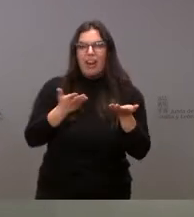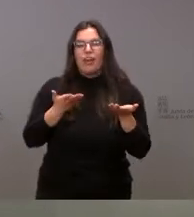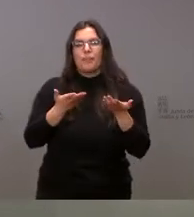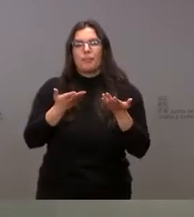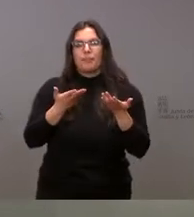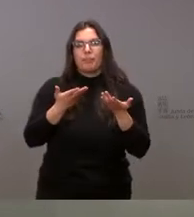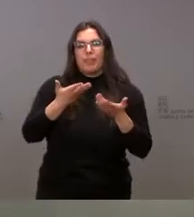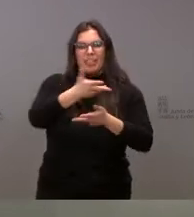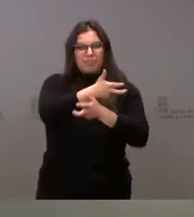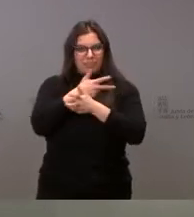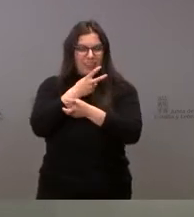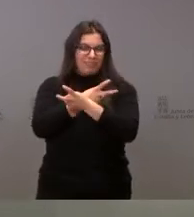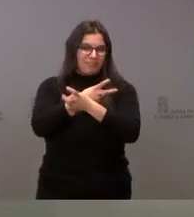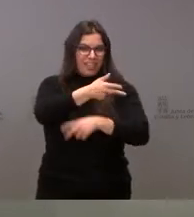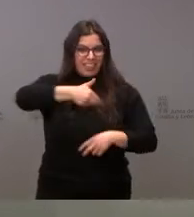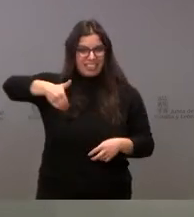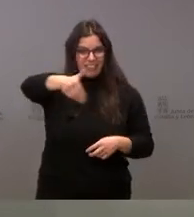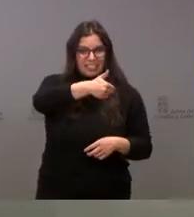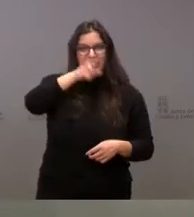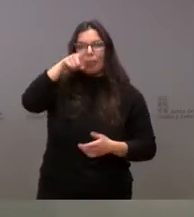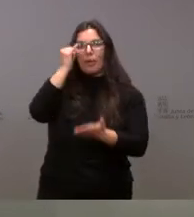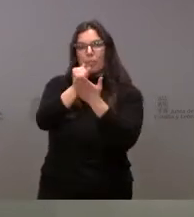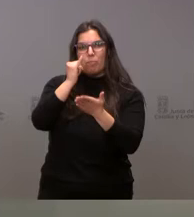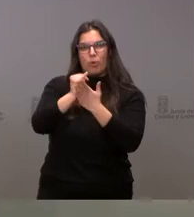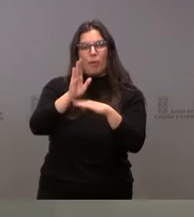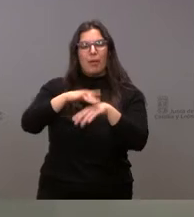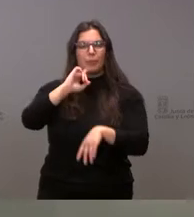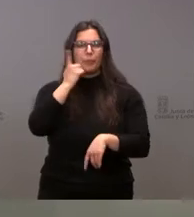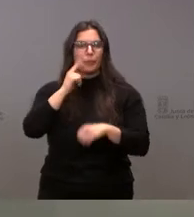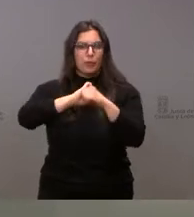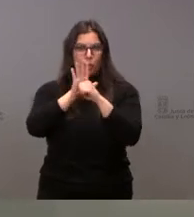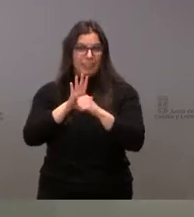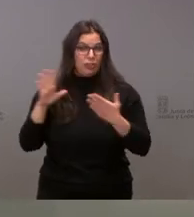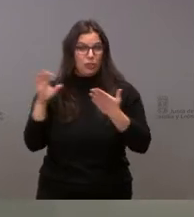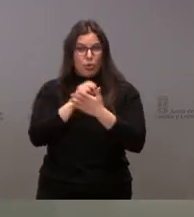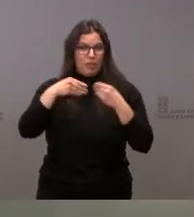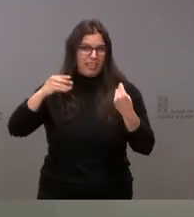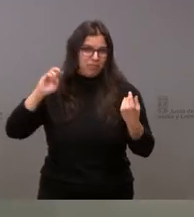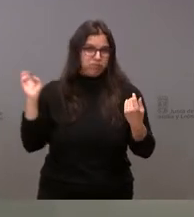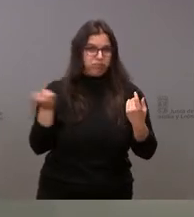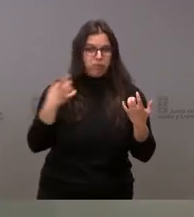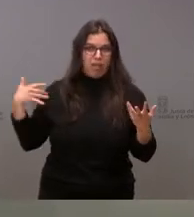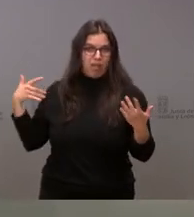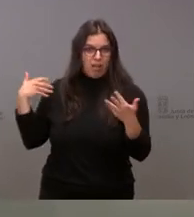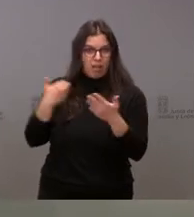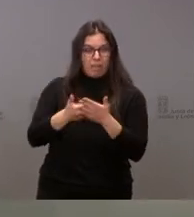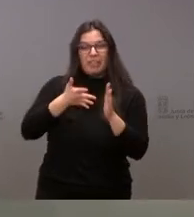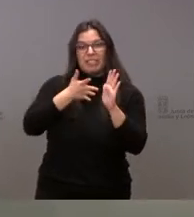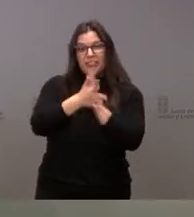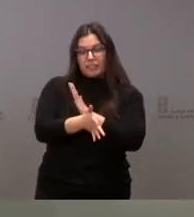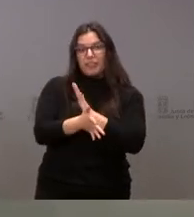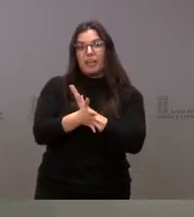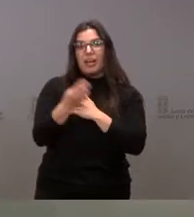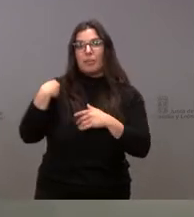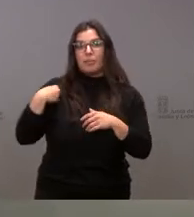desinfectante y test de detección del COVID-19. A esto estamos hablando de lo que